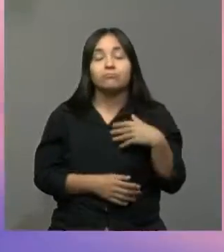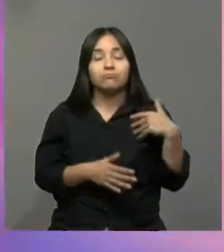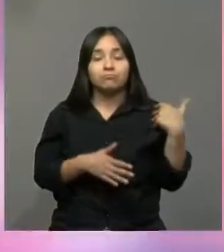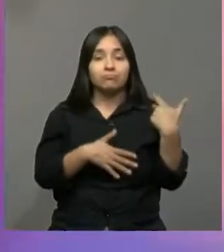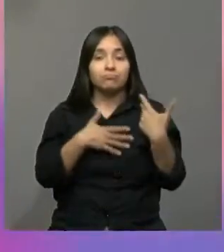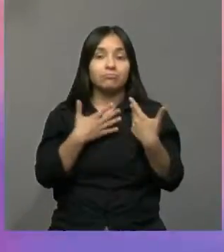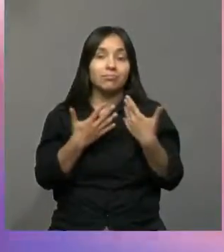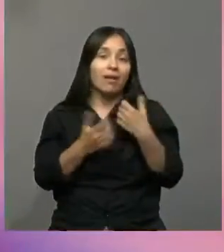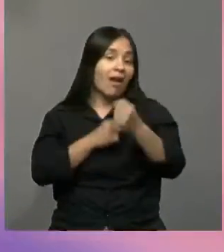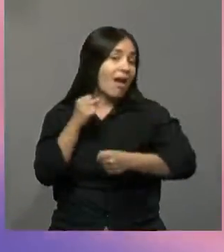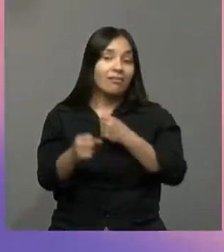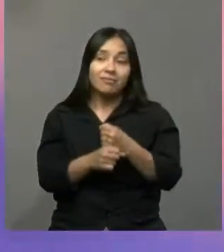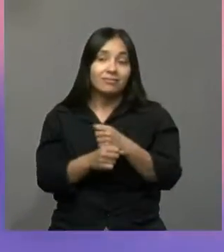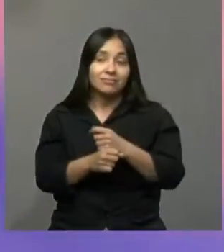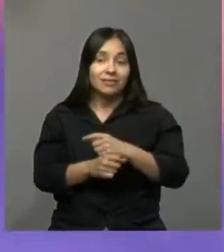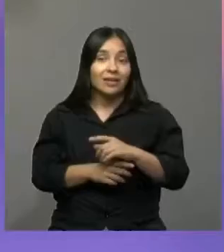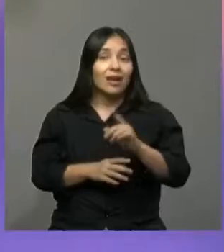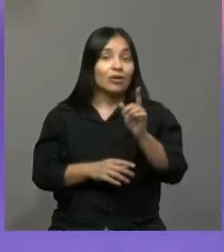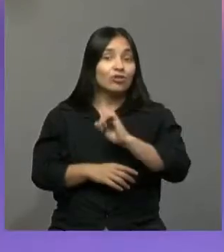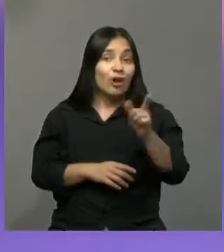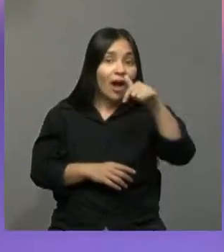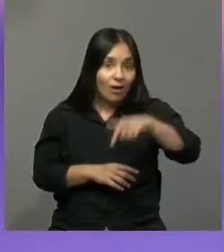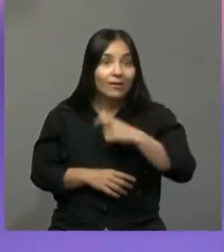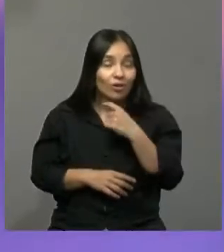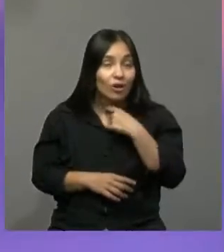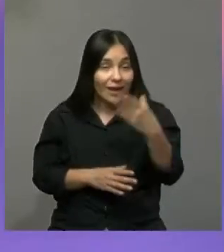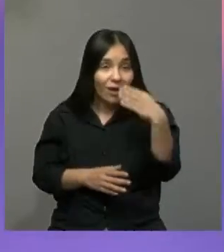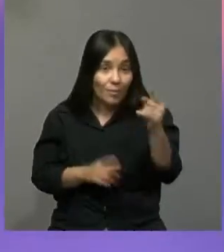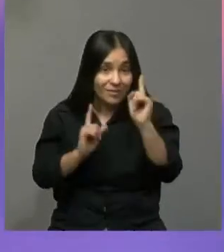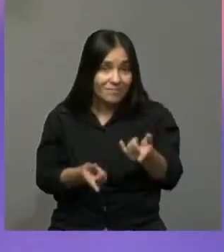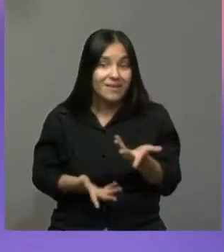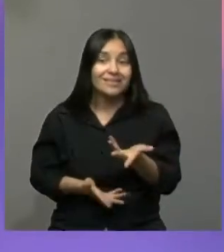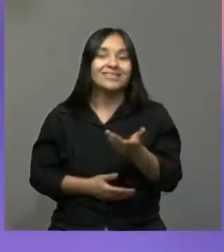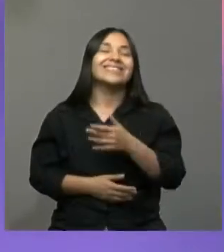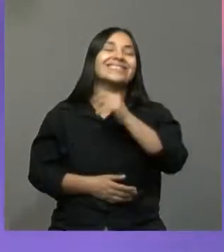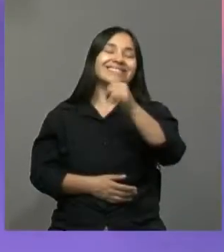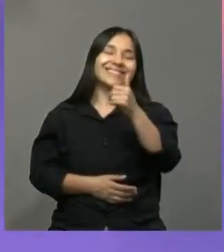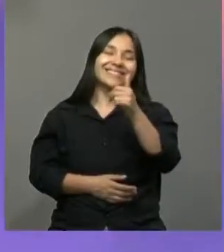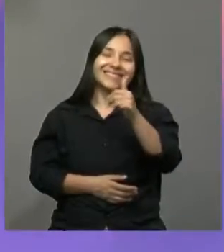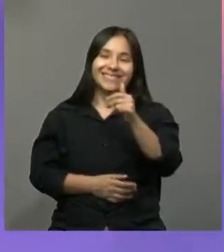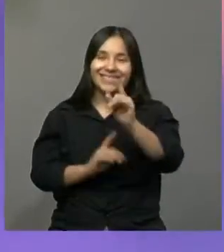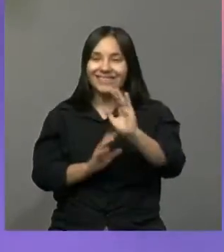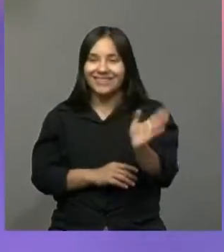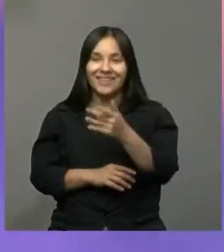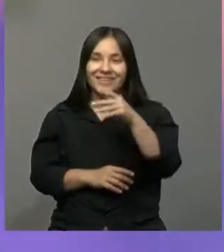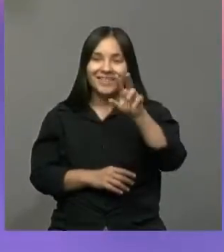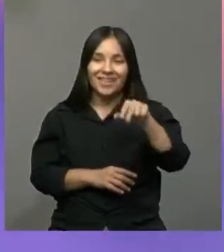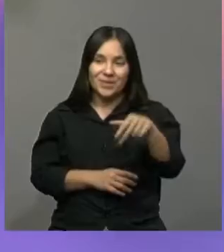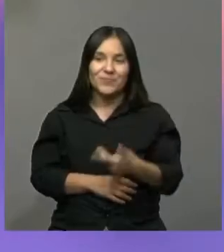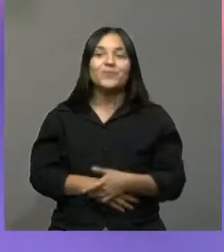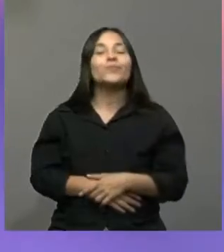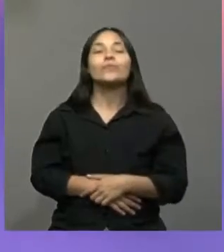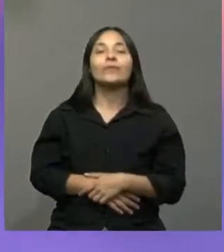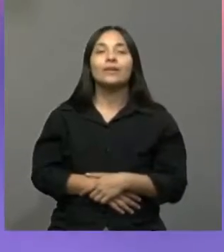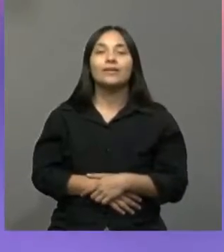Y no fue así, y no fue así porque demostraste Ahora todos quieren ser como vos. Claro. Claro. Ahí va. Y bueno, y en